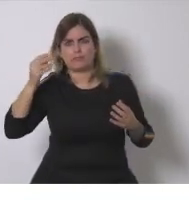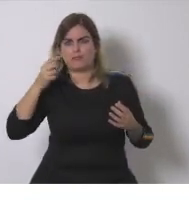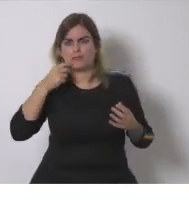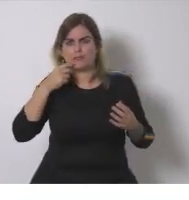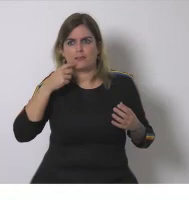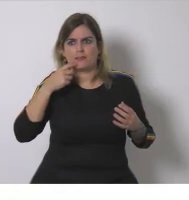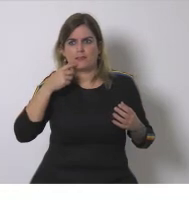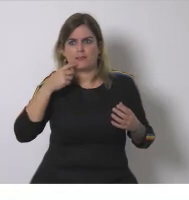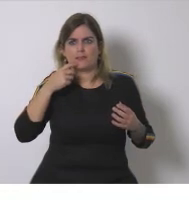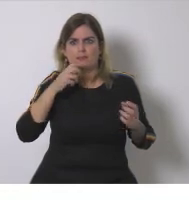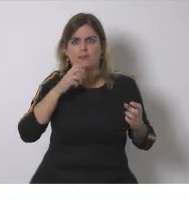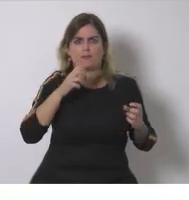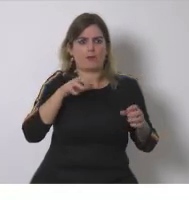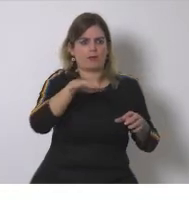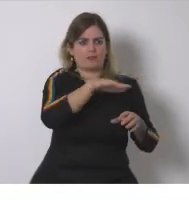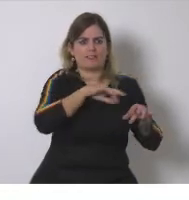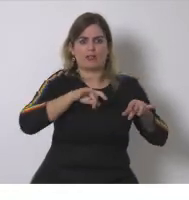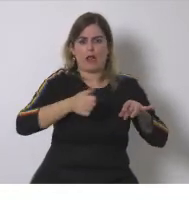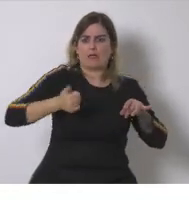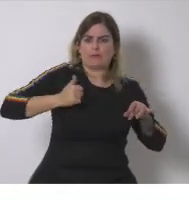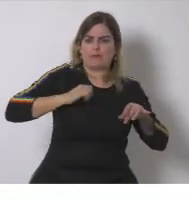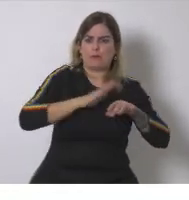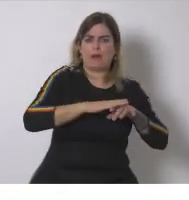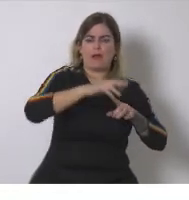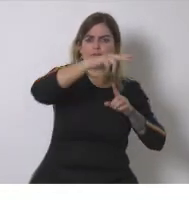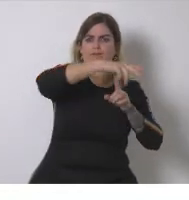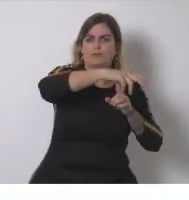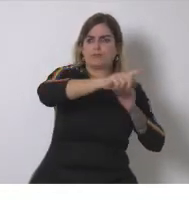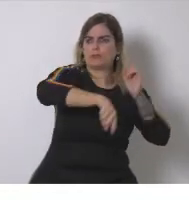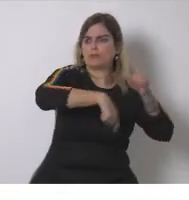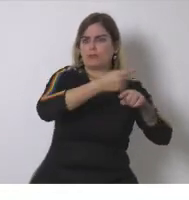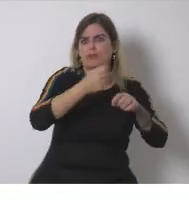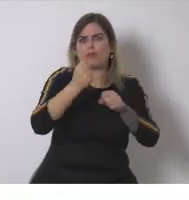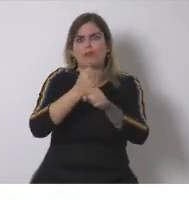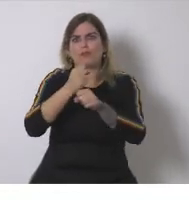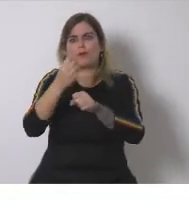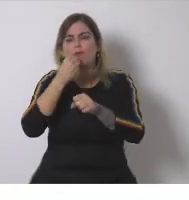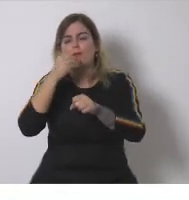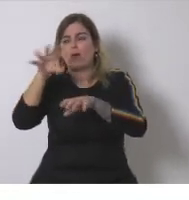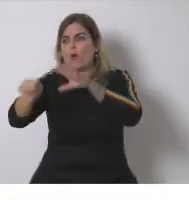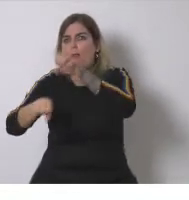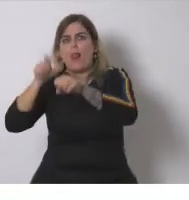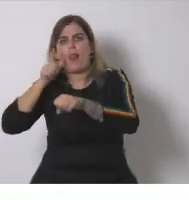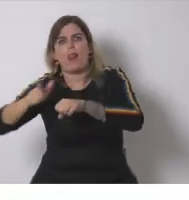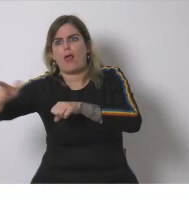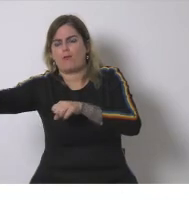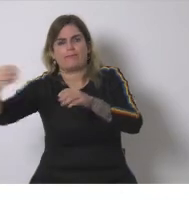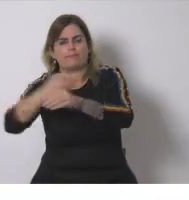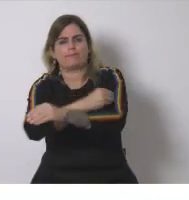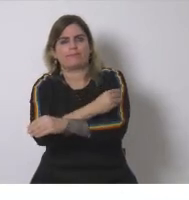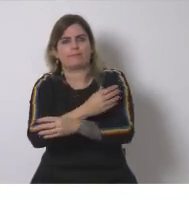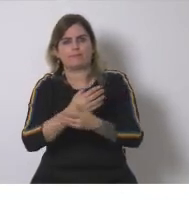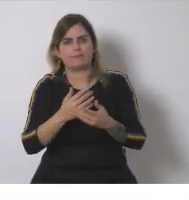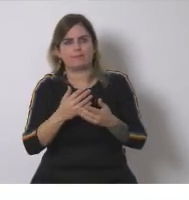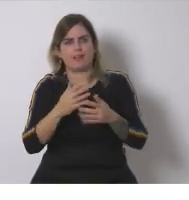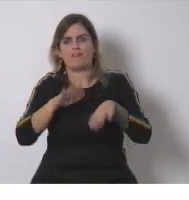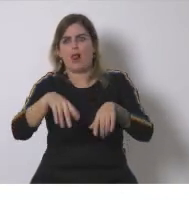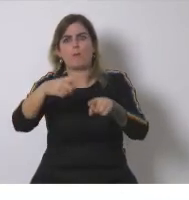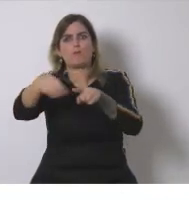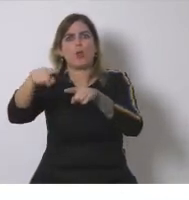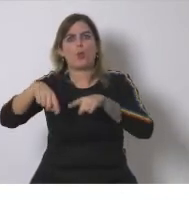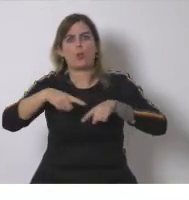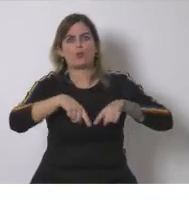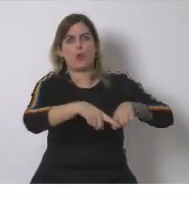punta del mundo y esto me imagino que es contraproducente ¿no? Esto es negativo